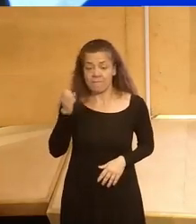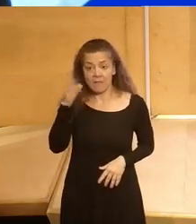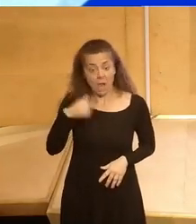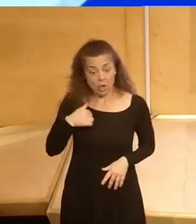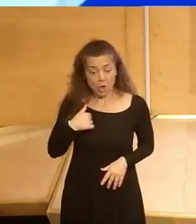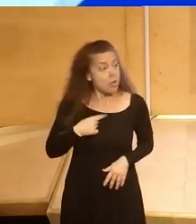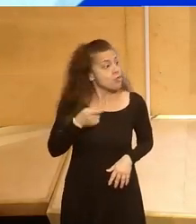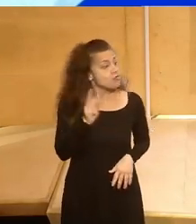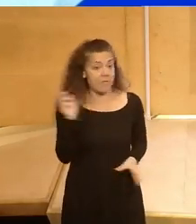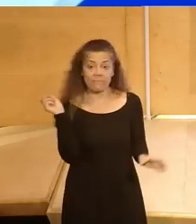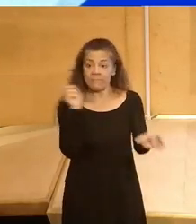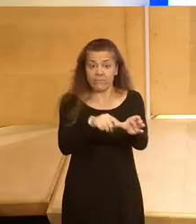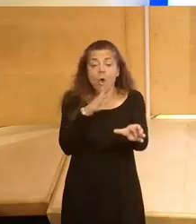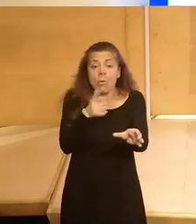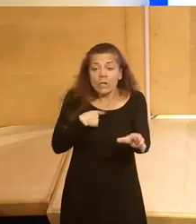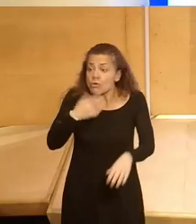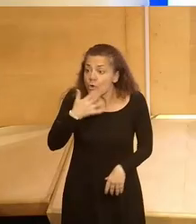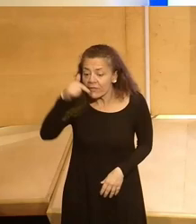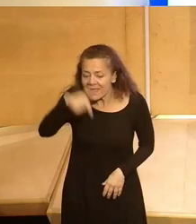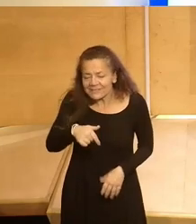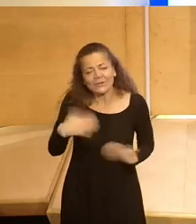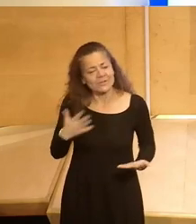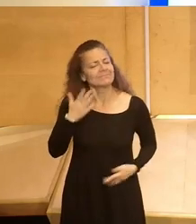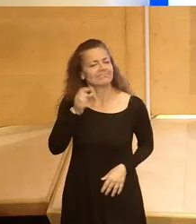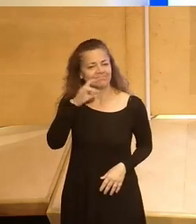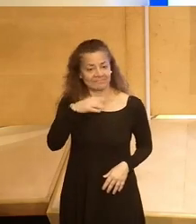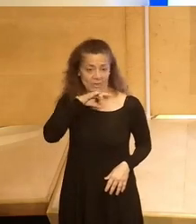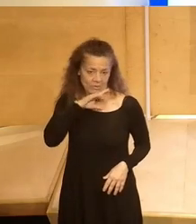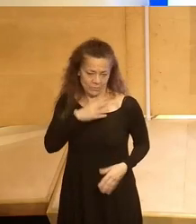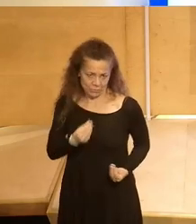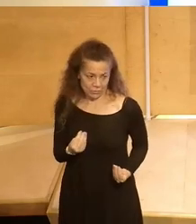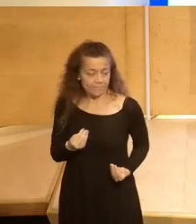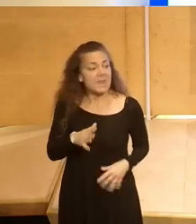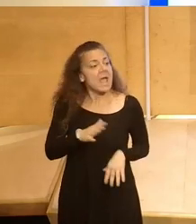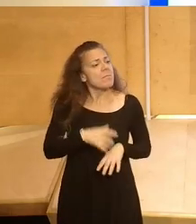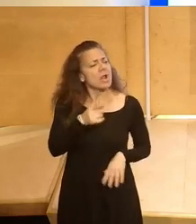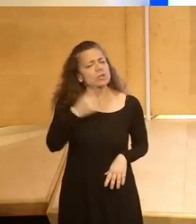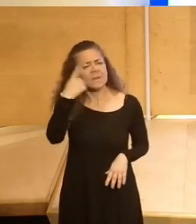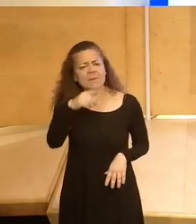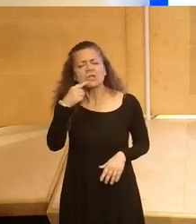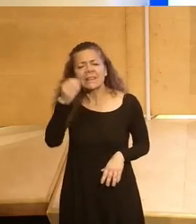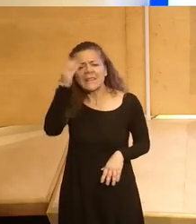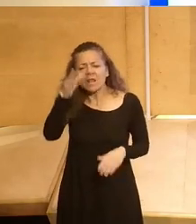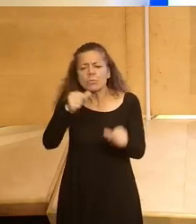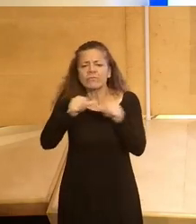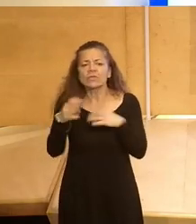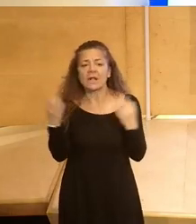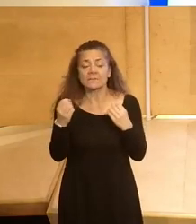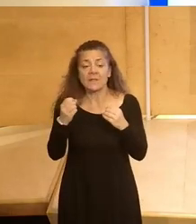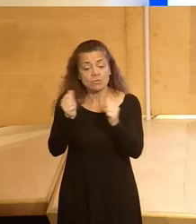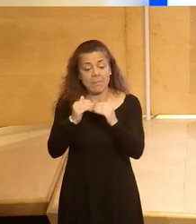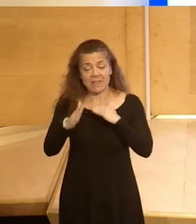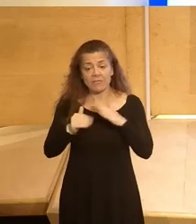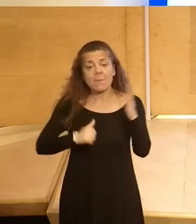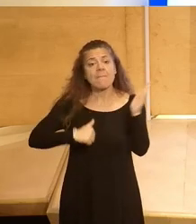asistí porque no conocía lo que era Talento para el Futuro. Entonces, la verdad que nos hace mucha ilusión. Para los que no conozcáis lo que es Talento para el Futuro, somos una plataforma